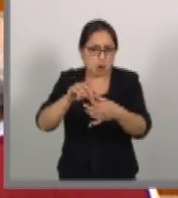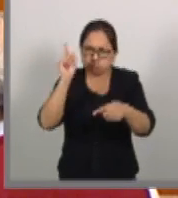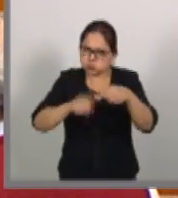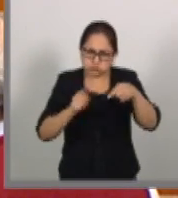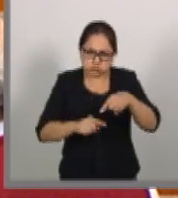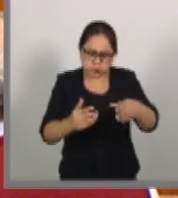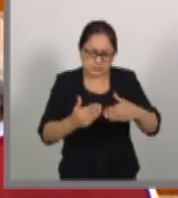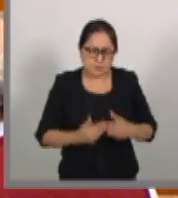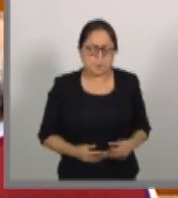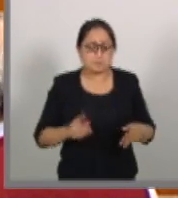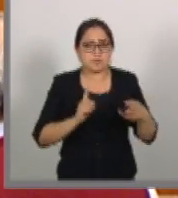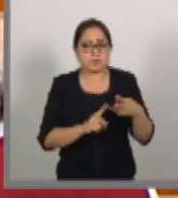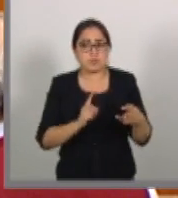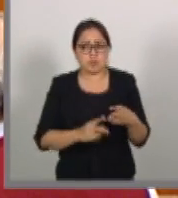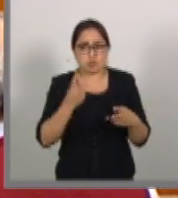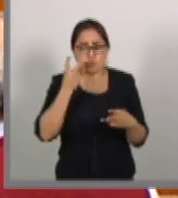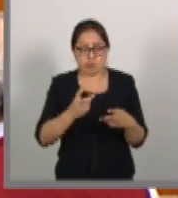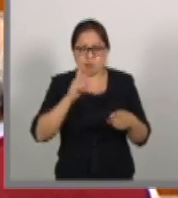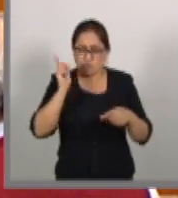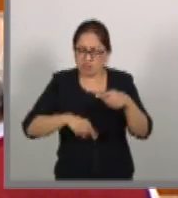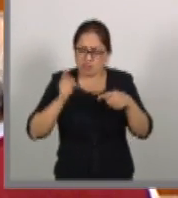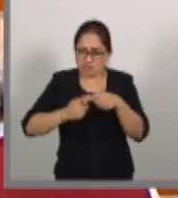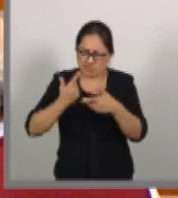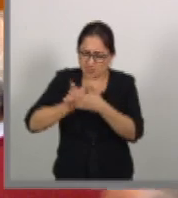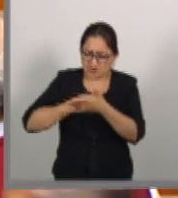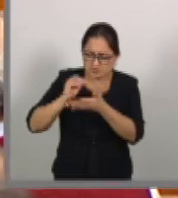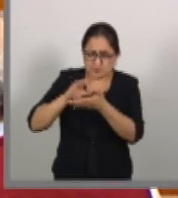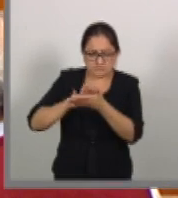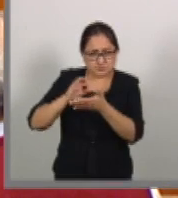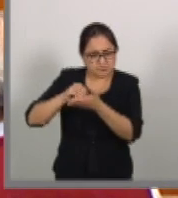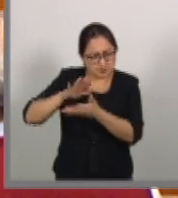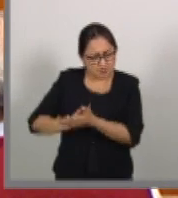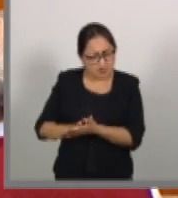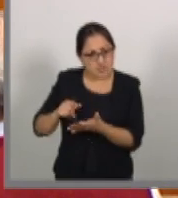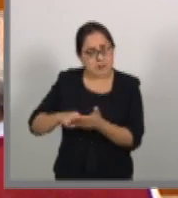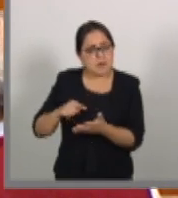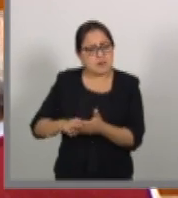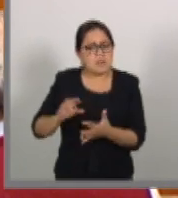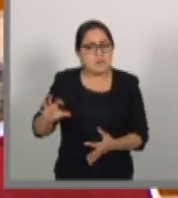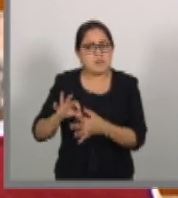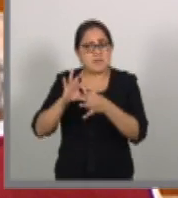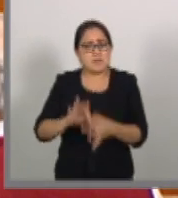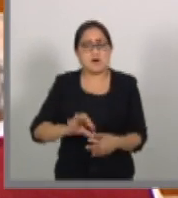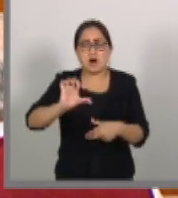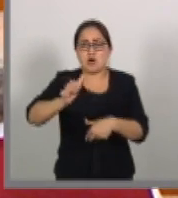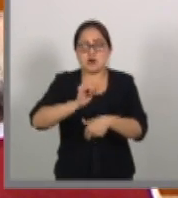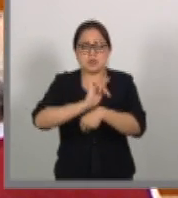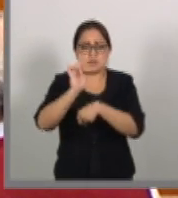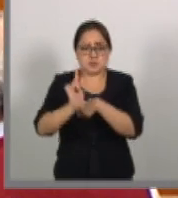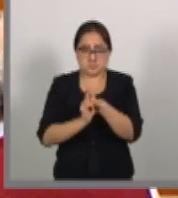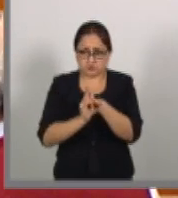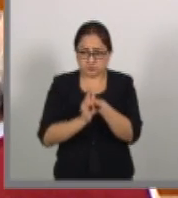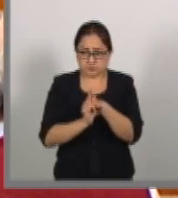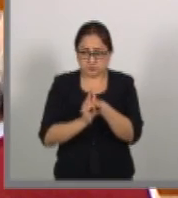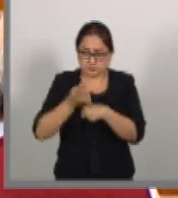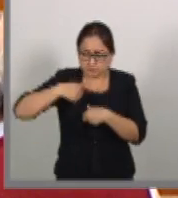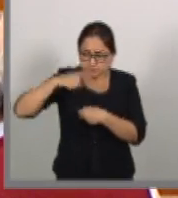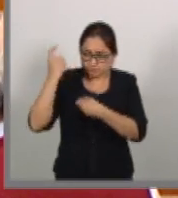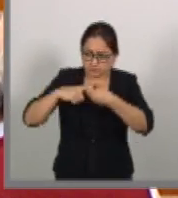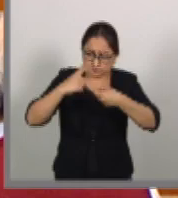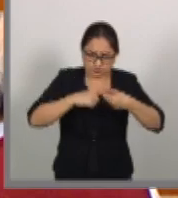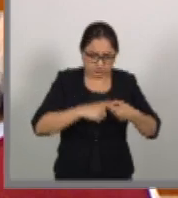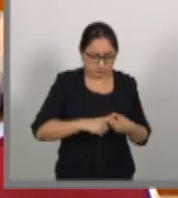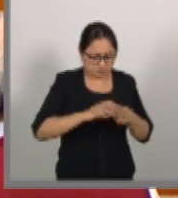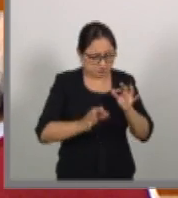garantizar que tales suspensiones fueran aplicables a los 11 países que fuimos parte.